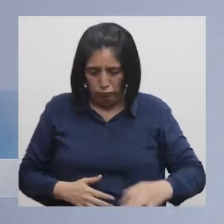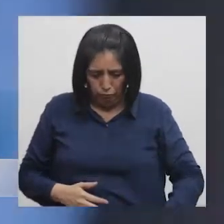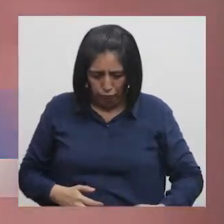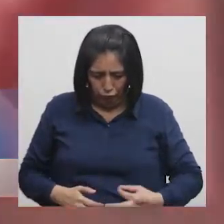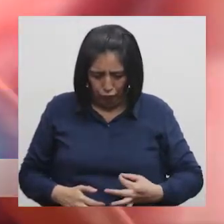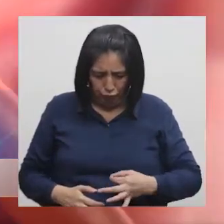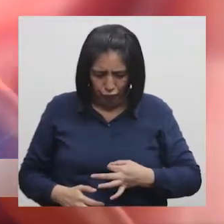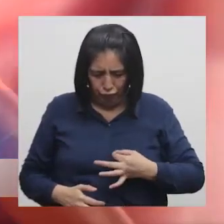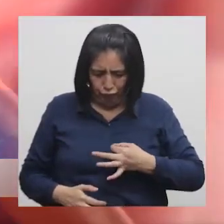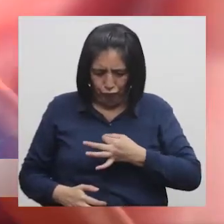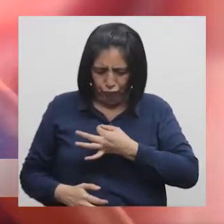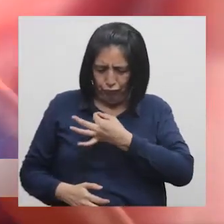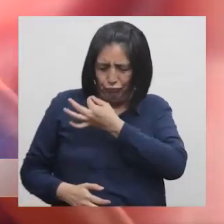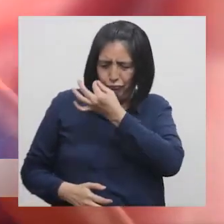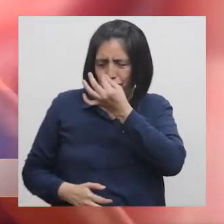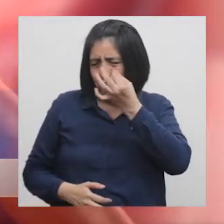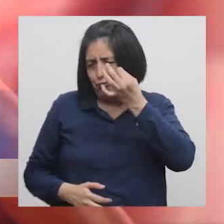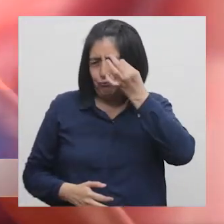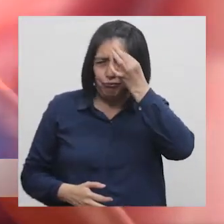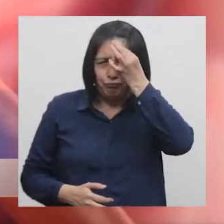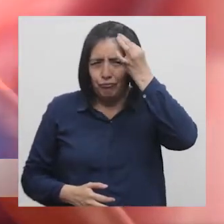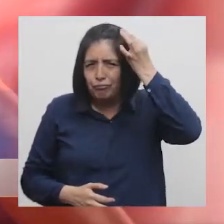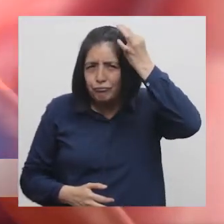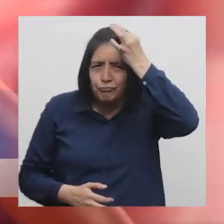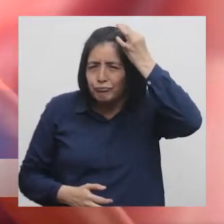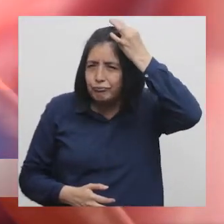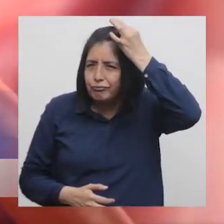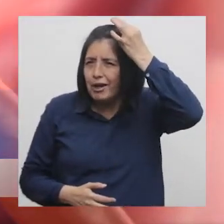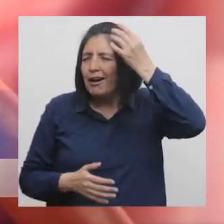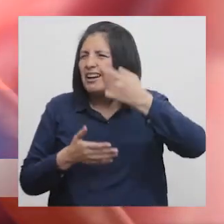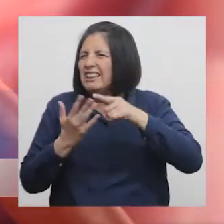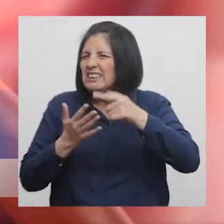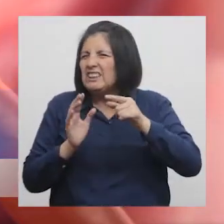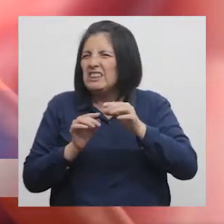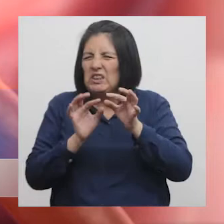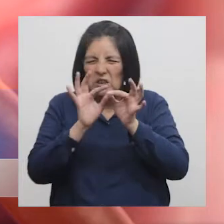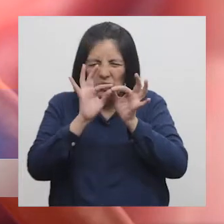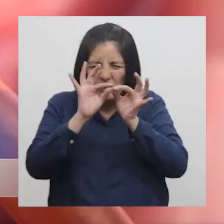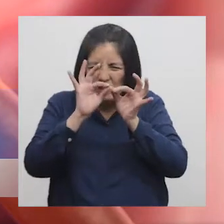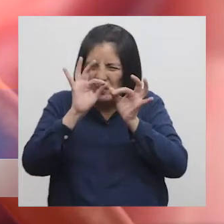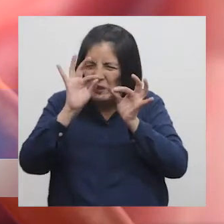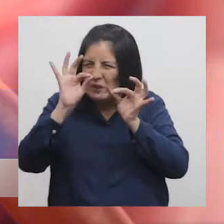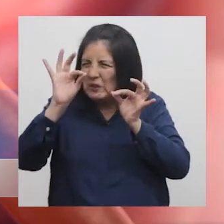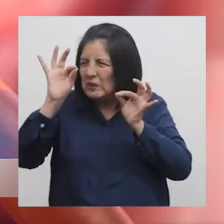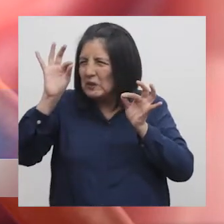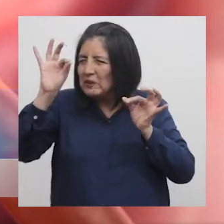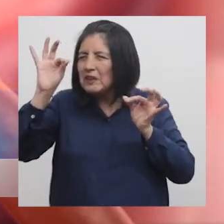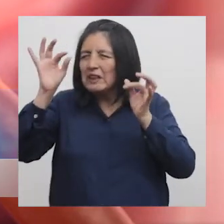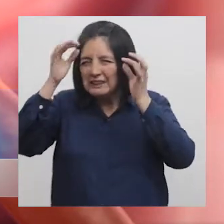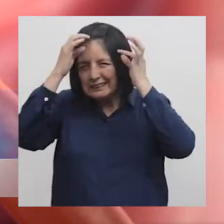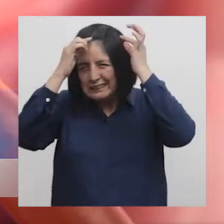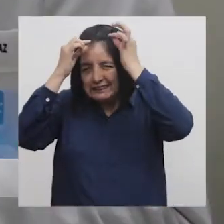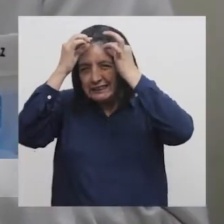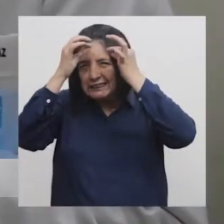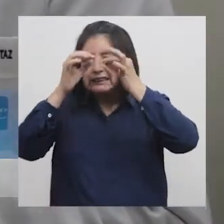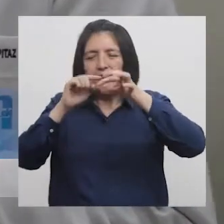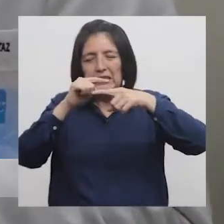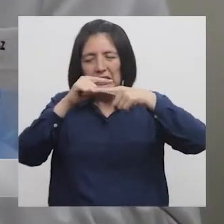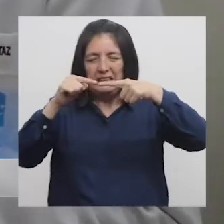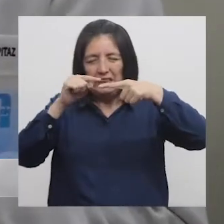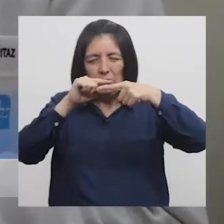arterias Que nutren al cerebro Ubicando la lesión Con unos microcatéteres Logrando ingresar a esta arteria